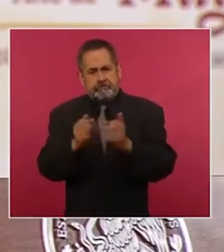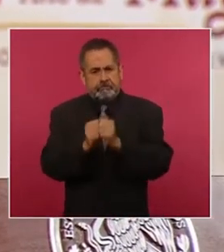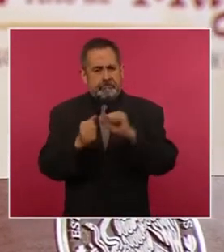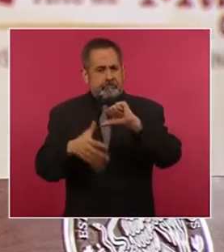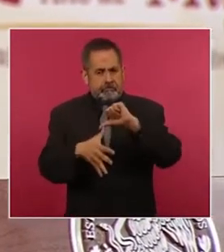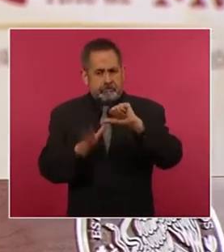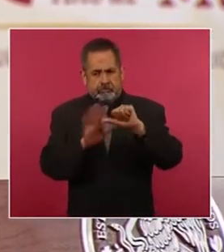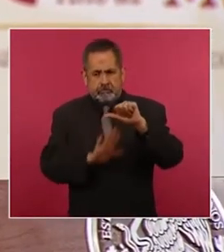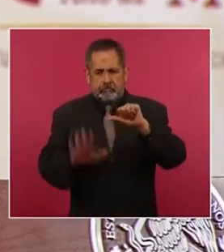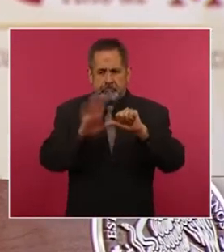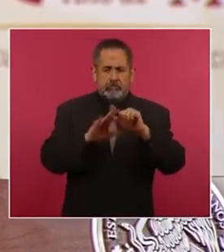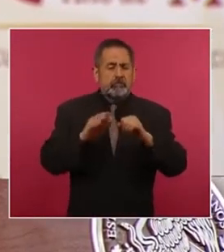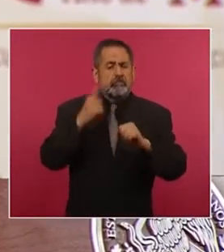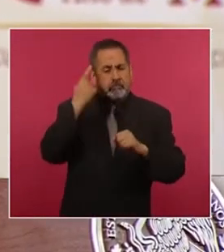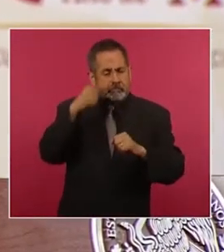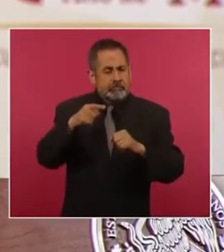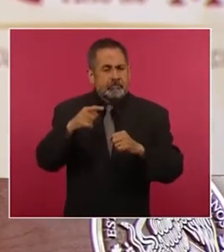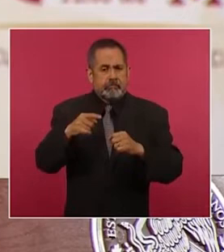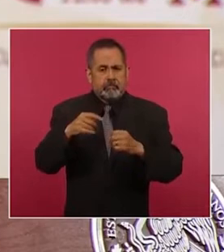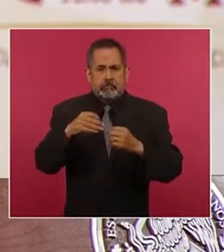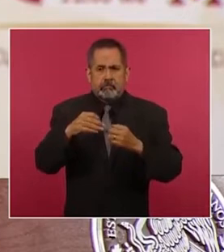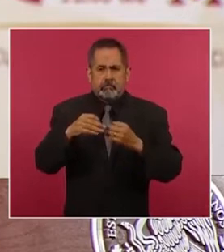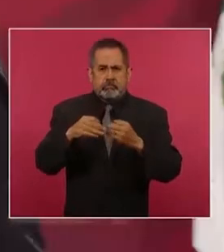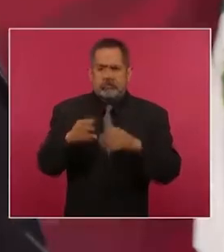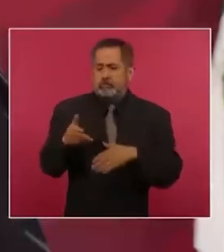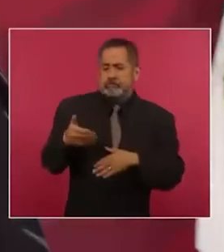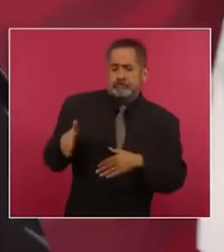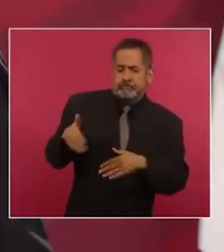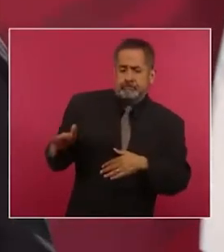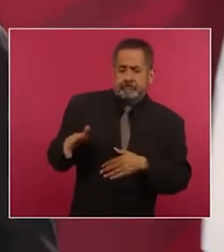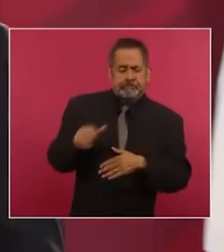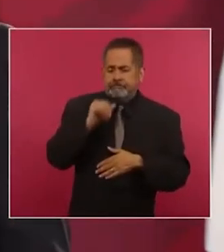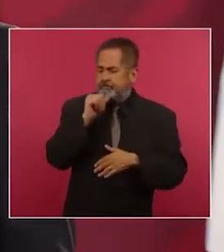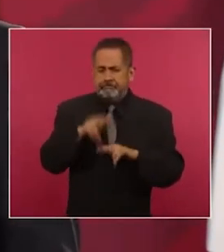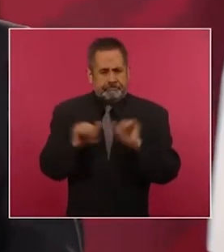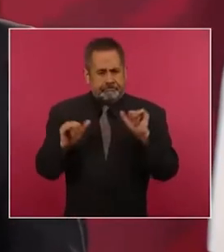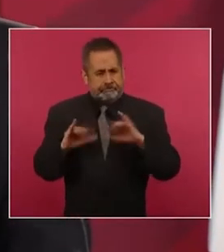América Latina para que no se excluya a nadie.